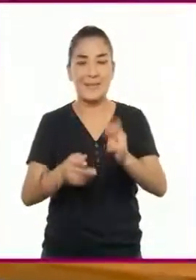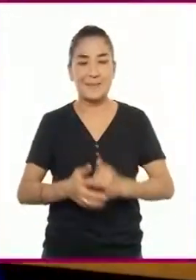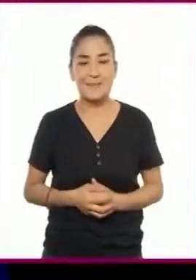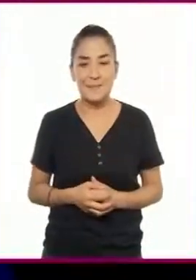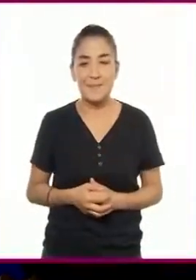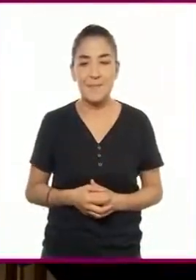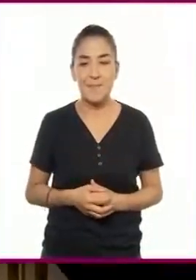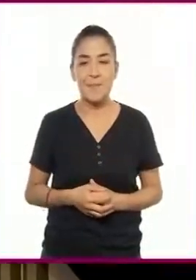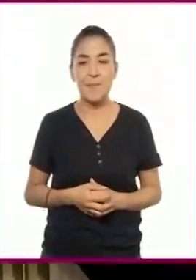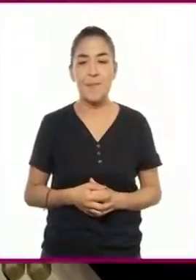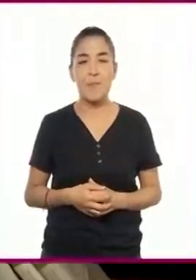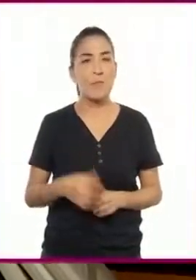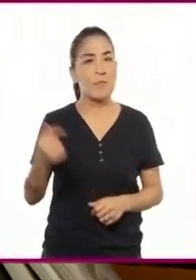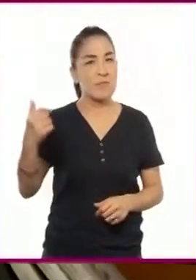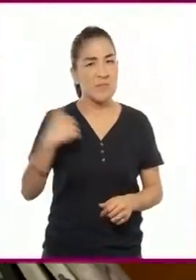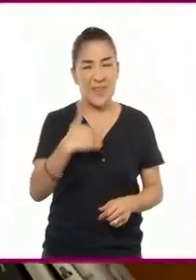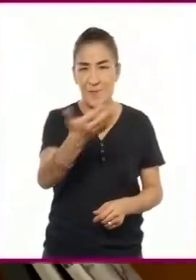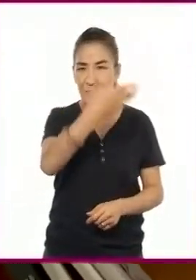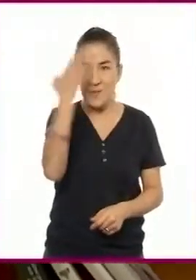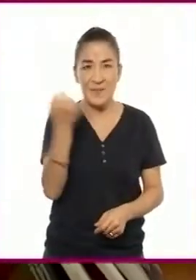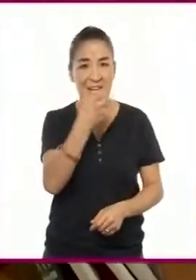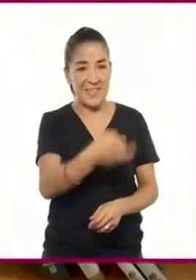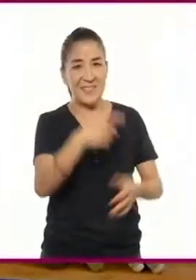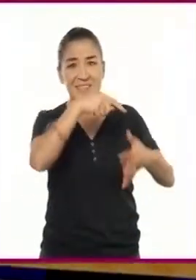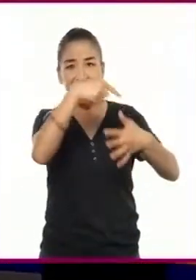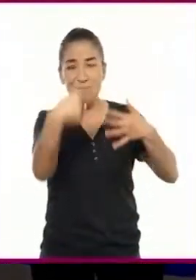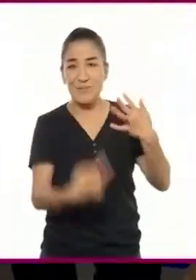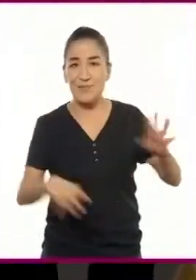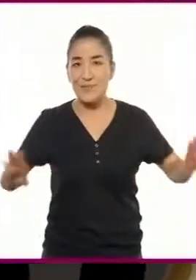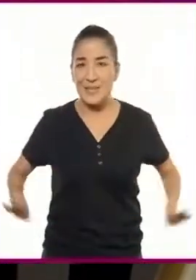No sabía que un libreto tenía todas esas características.